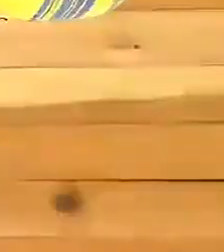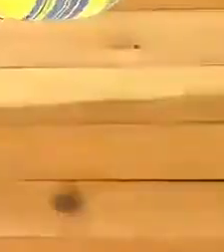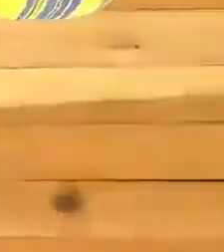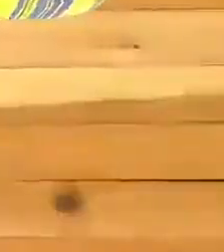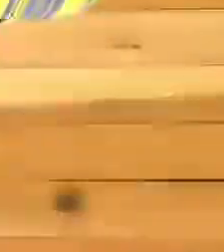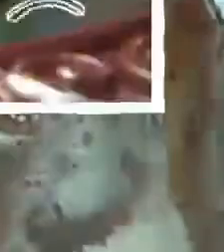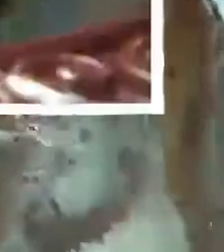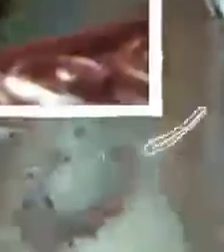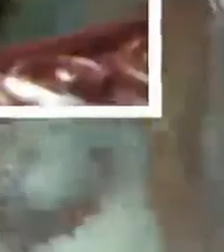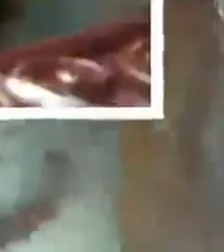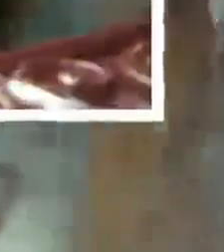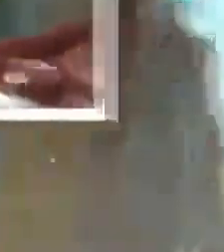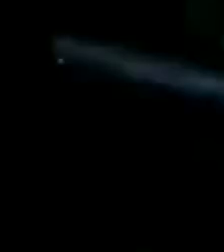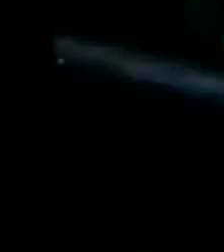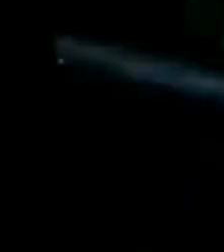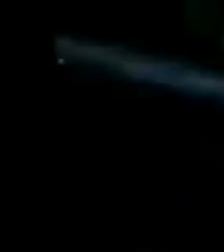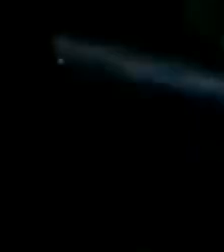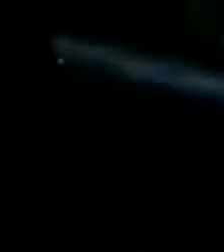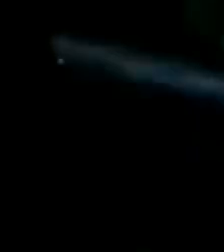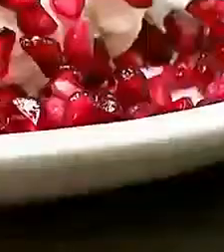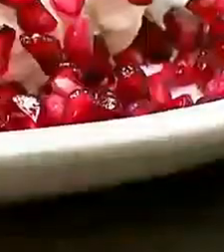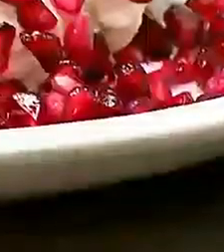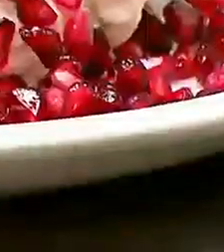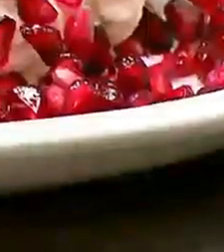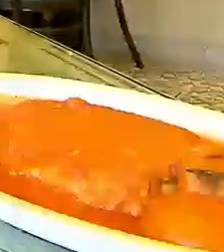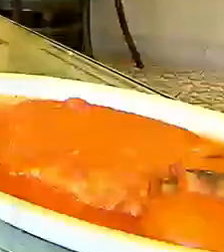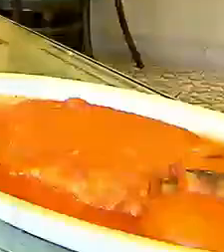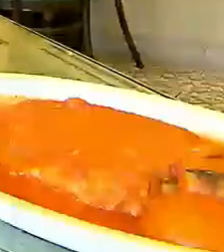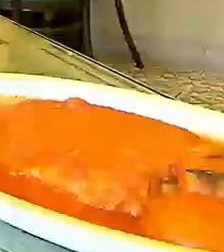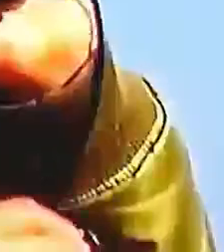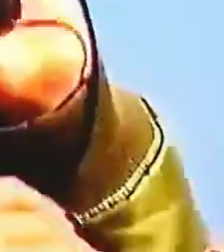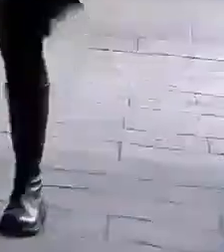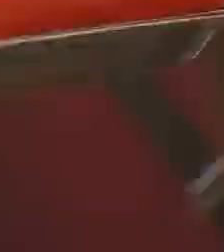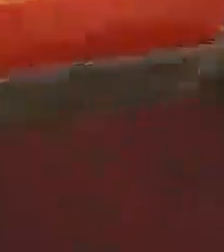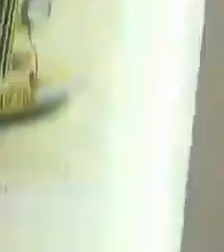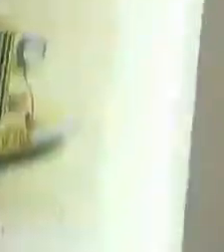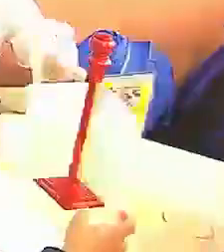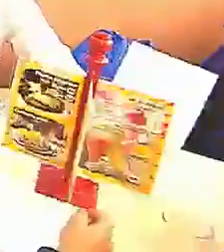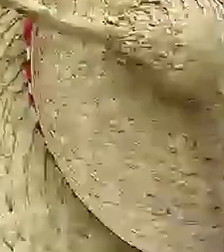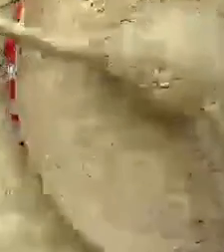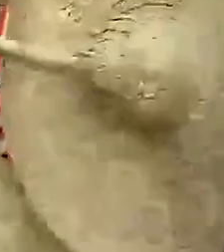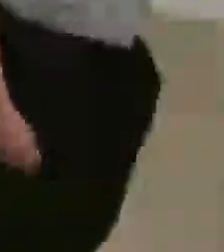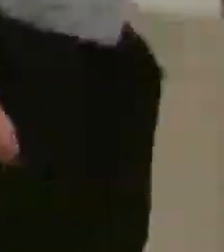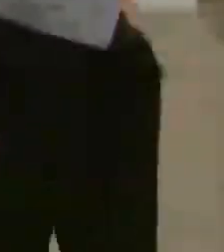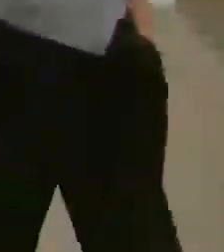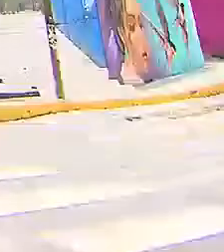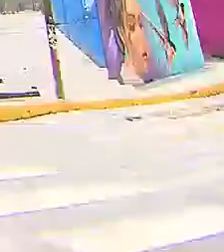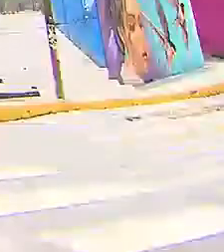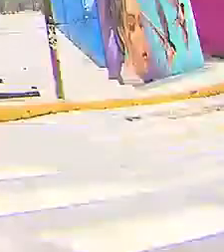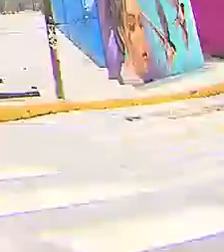¿Delátenlo experimental? Define tu mood y te hacemos un plan hecho a la medida.